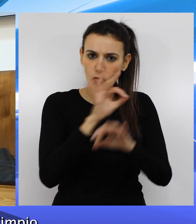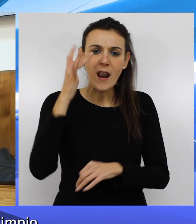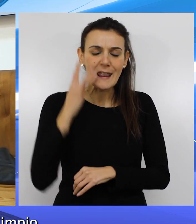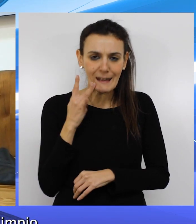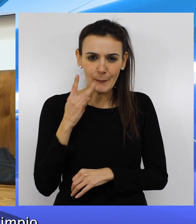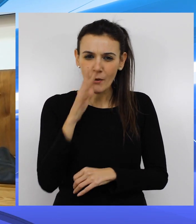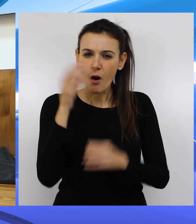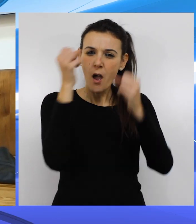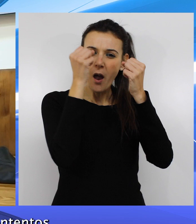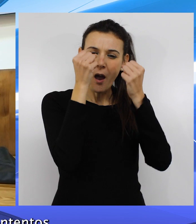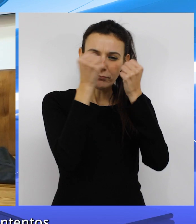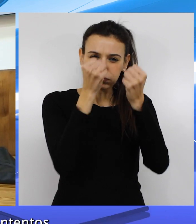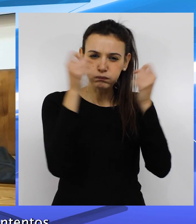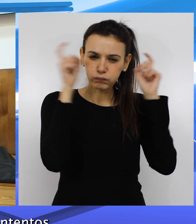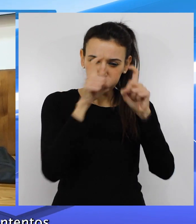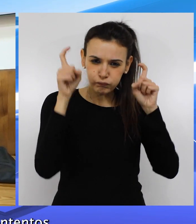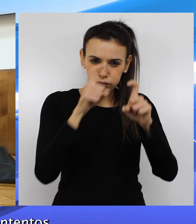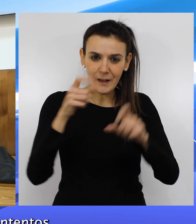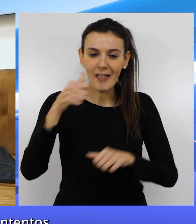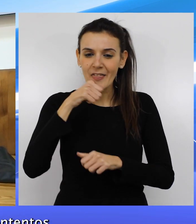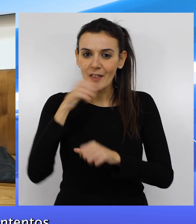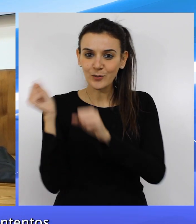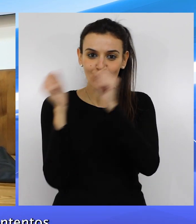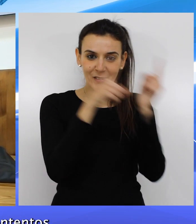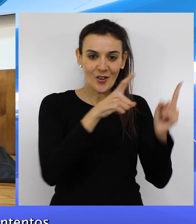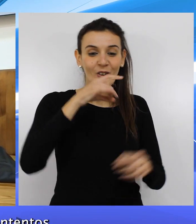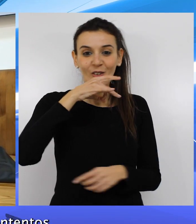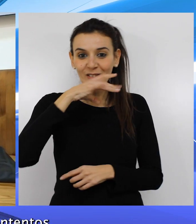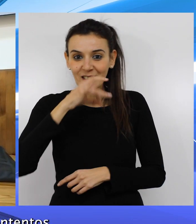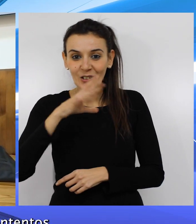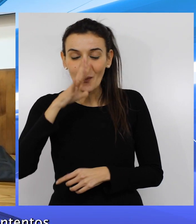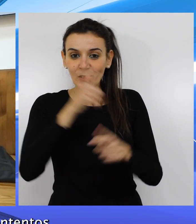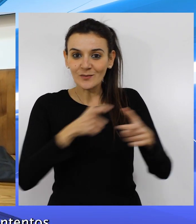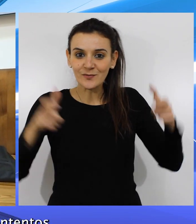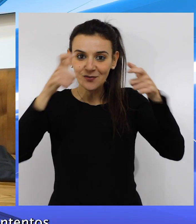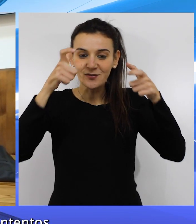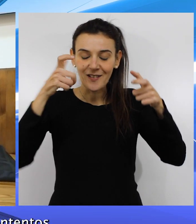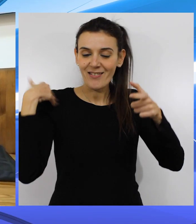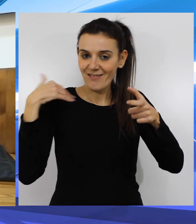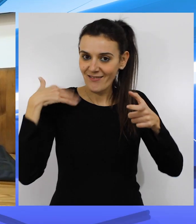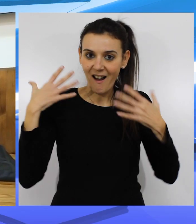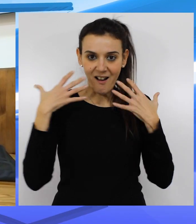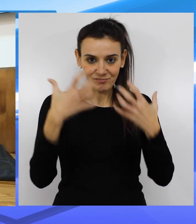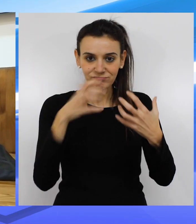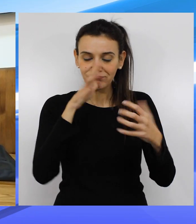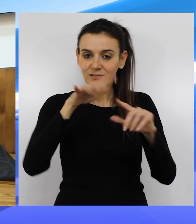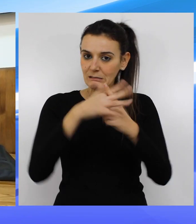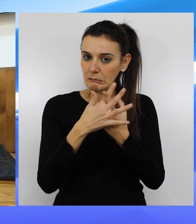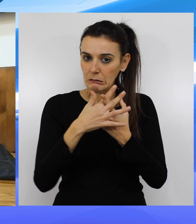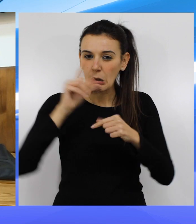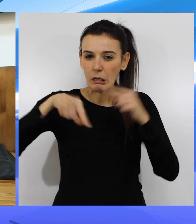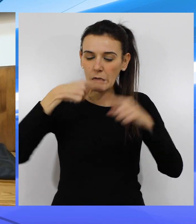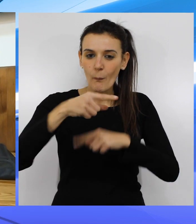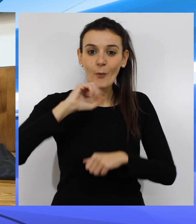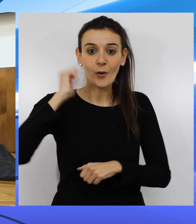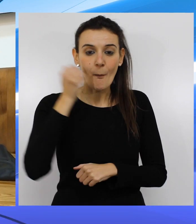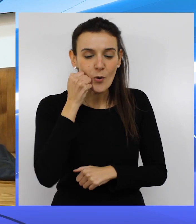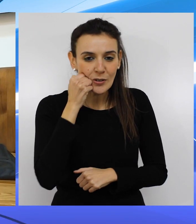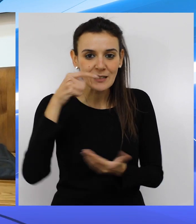con mucho esfuerzo, y que venían a Ceuta súper contentos porque ya se habían clasificado, y que una